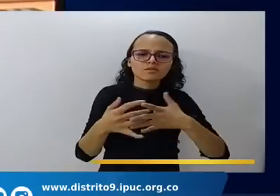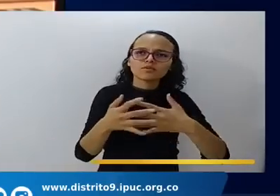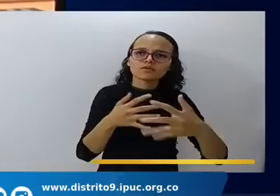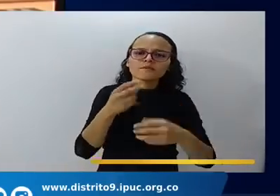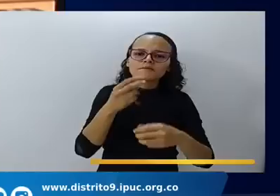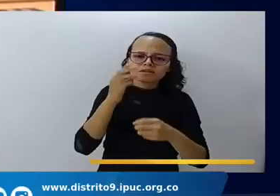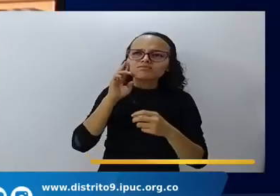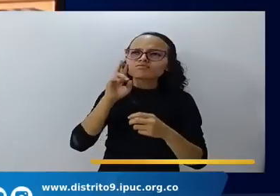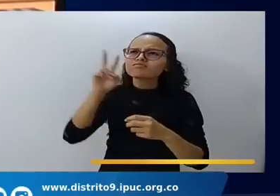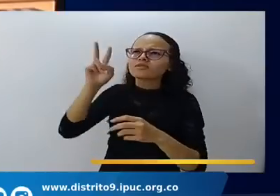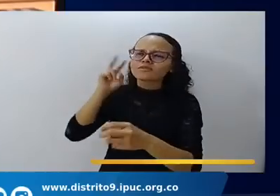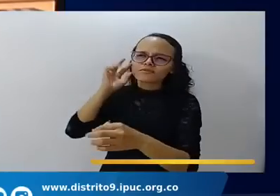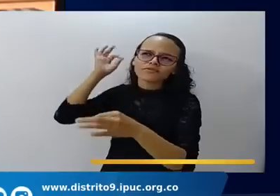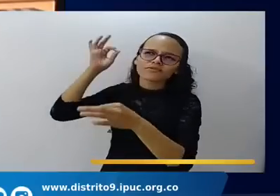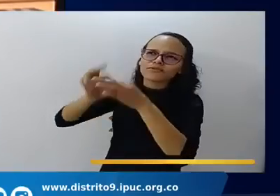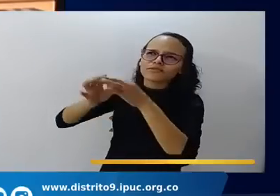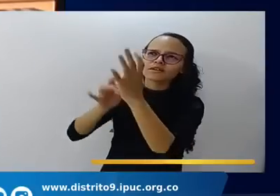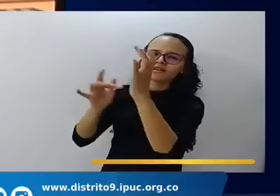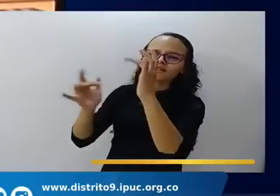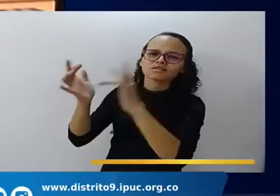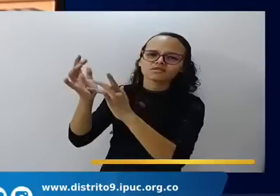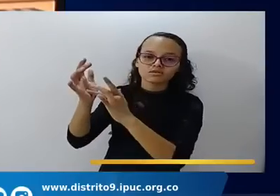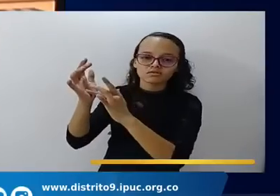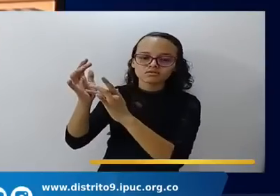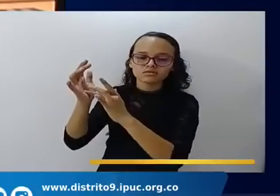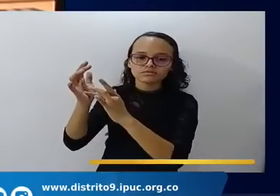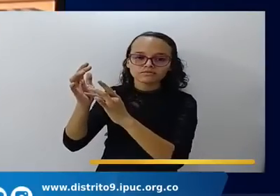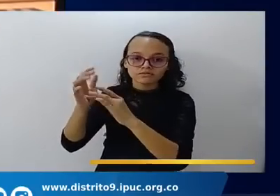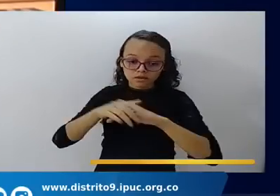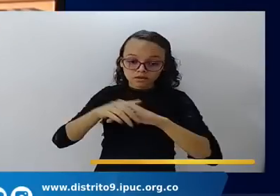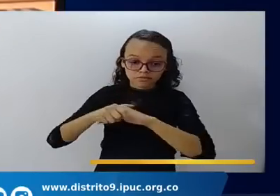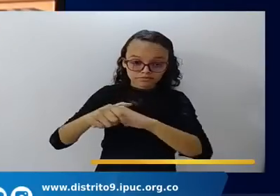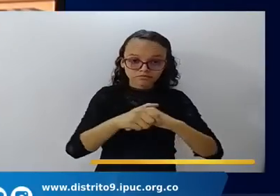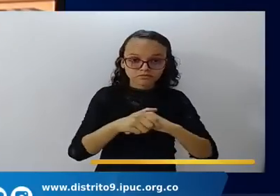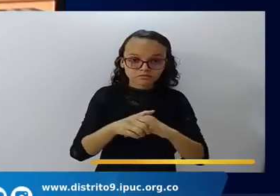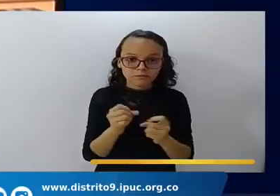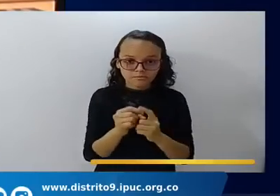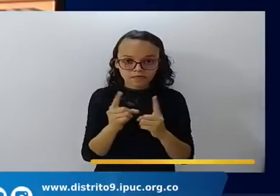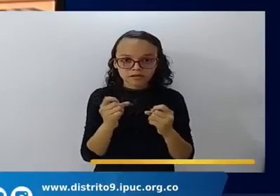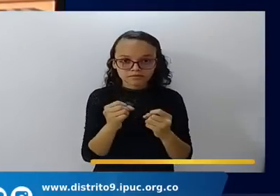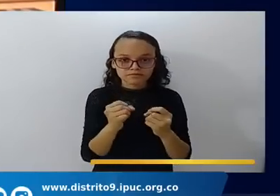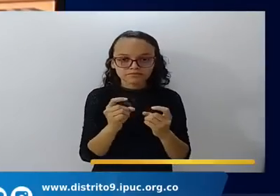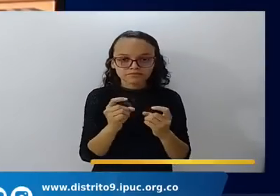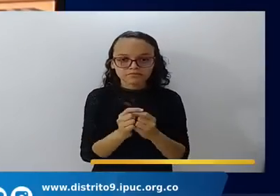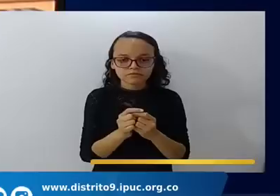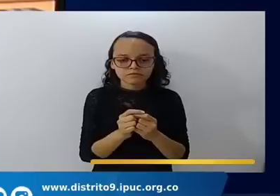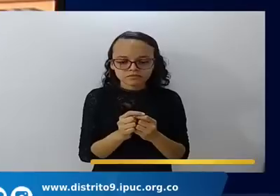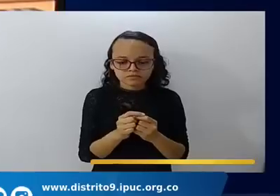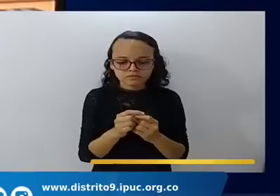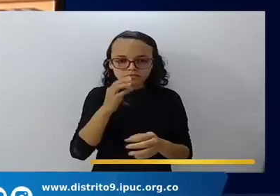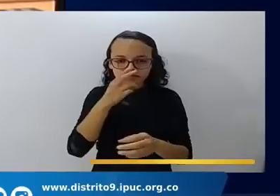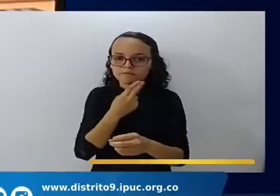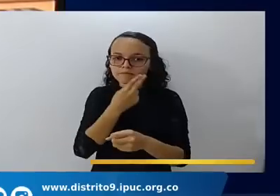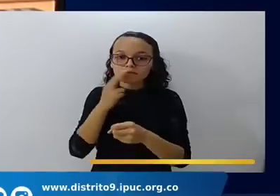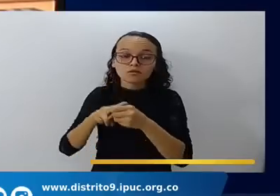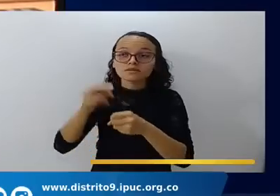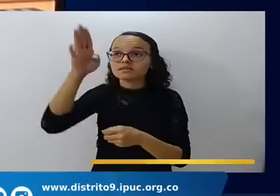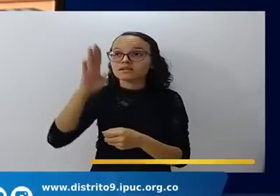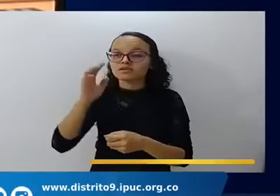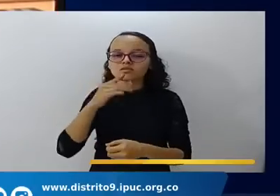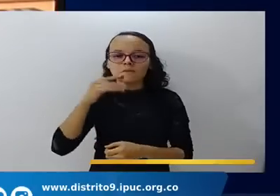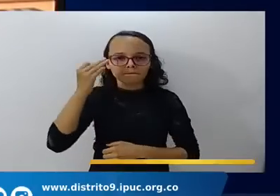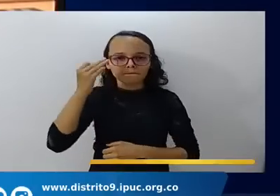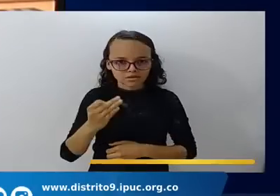fieles? ¿Estamos de acuerdo? A sus promesas que son verdad. Porque Dios no es